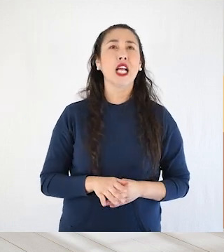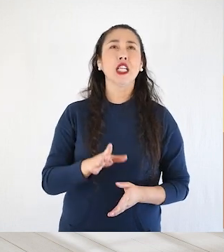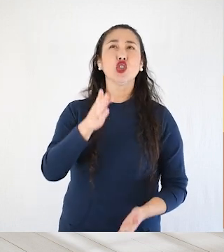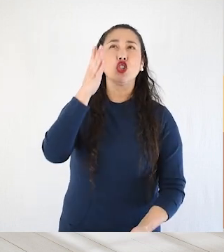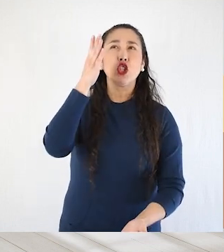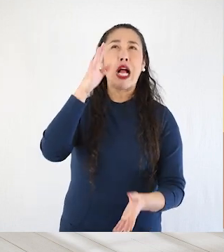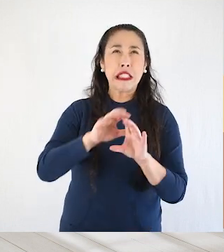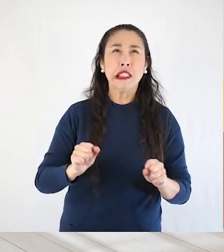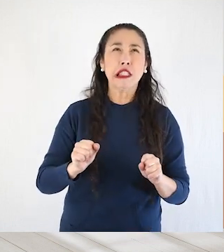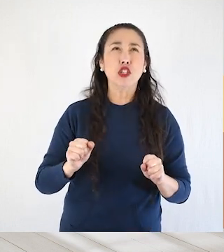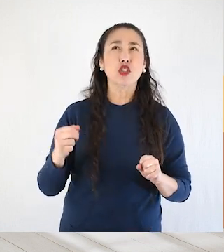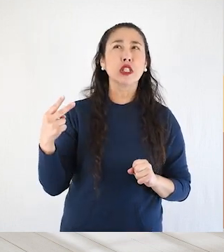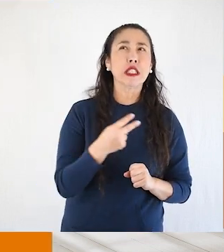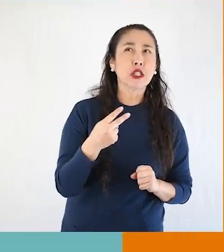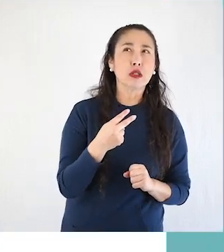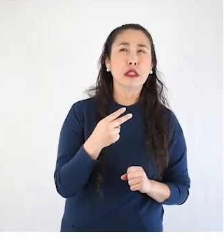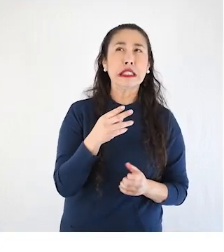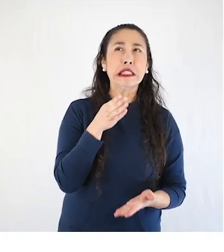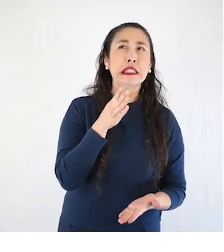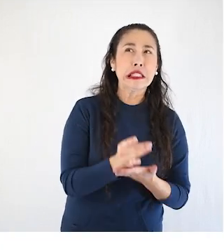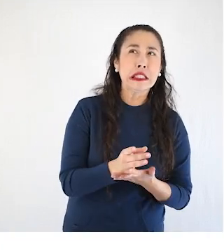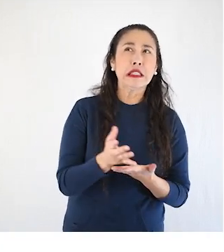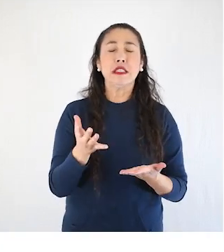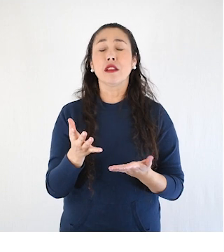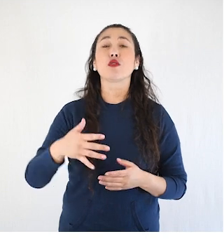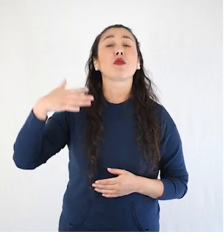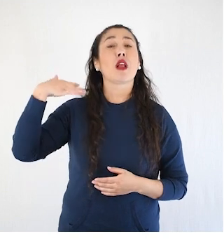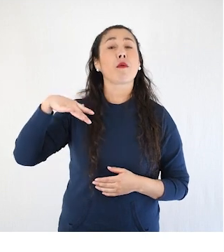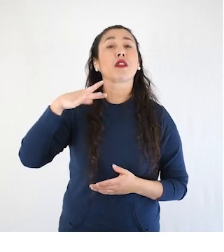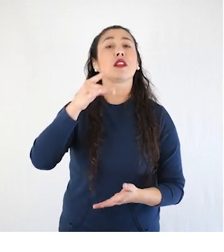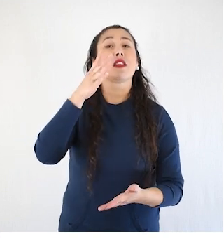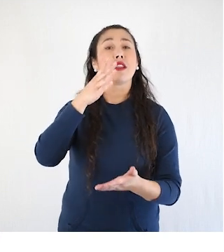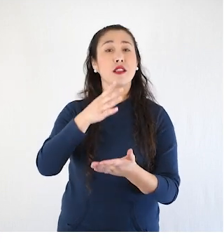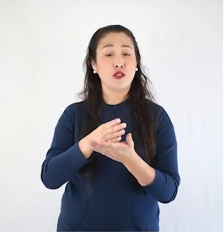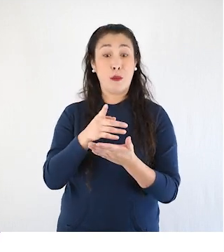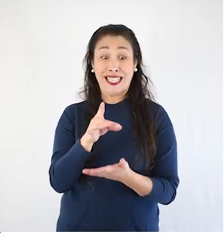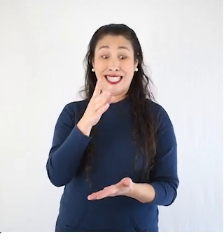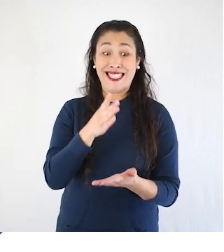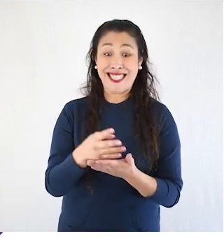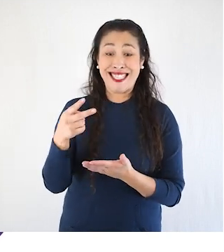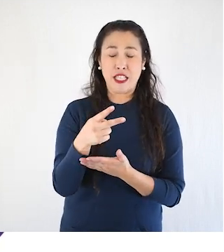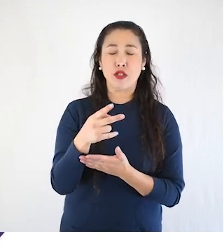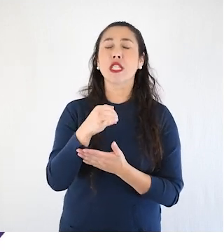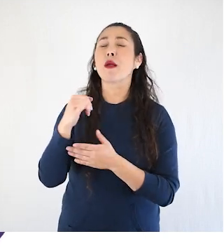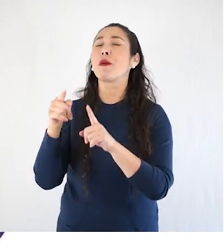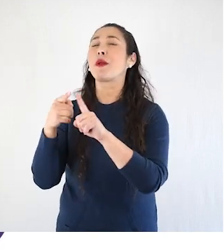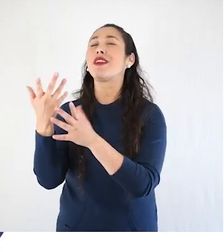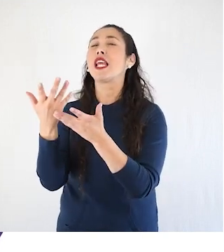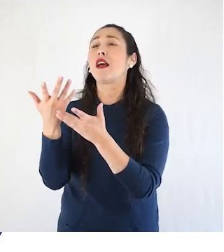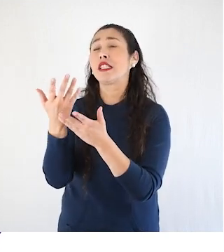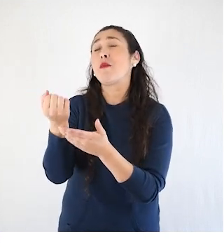Decidir cuándo se está listo o lista para tener sexo es una gran y muy importante decisión personal. Y cuando llegue ese momento,